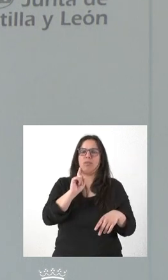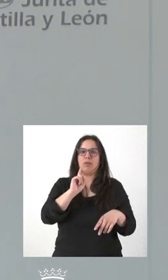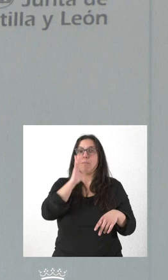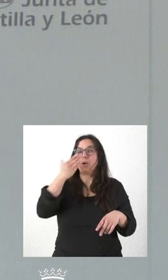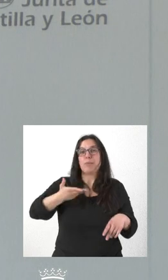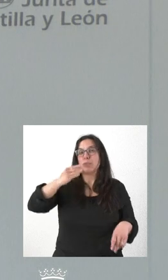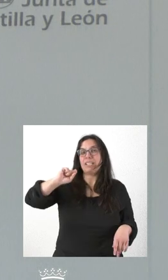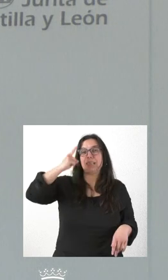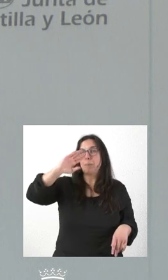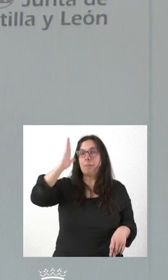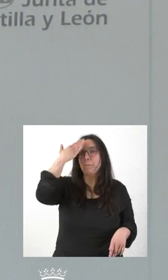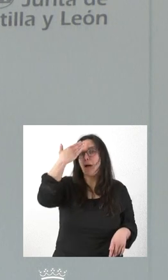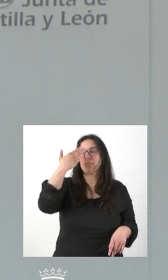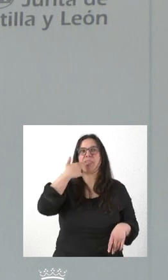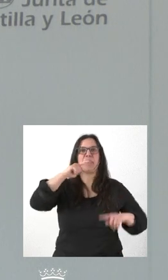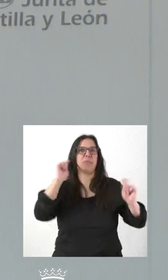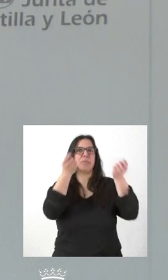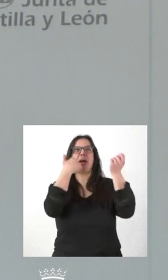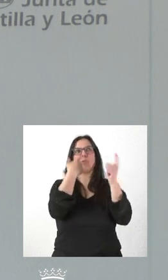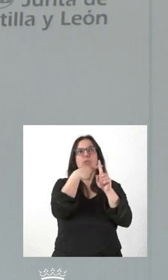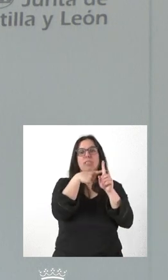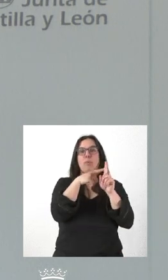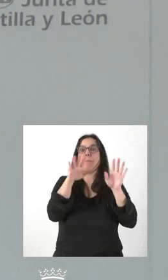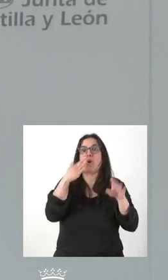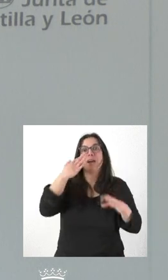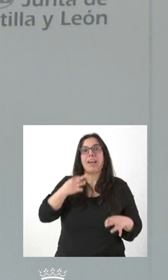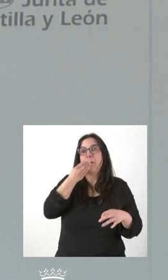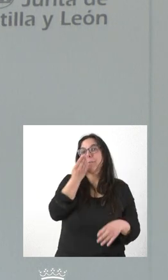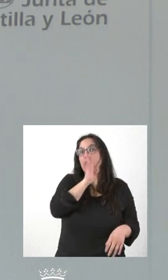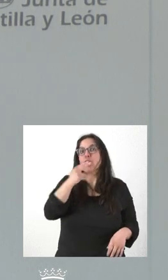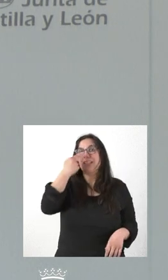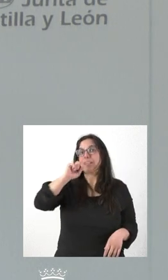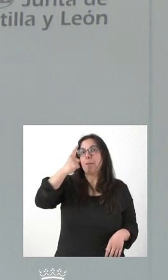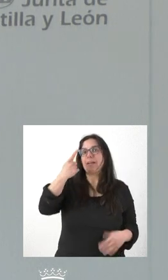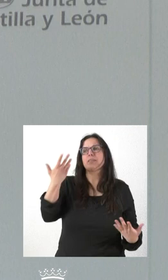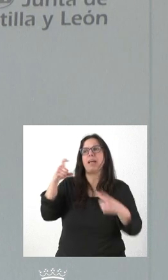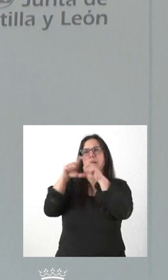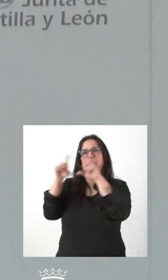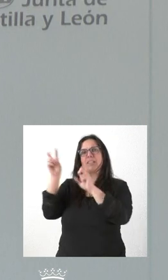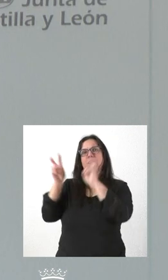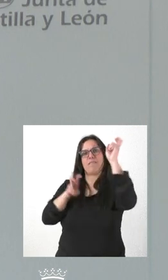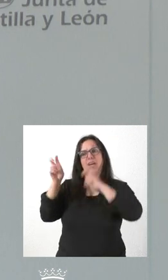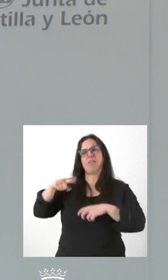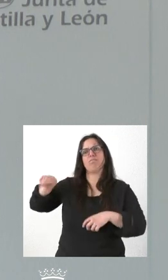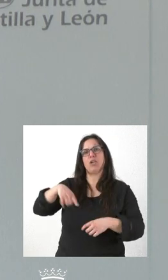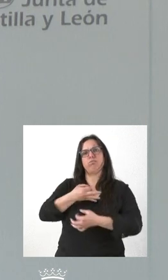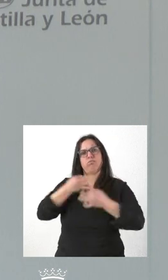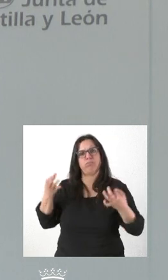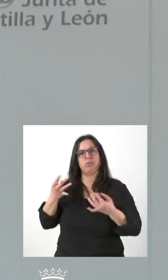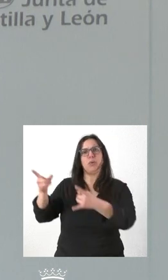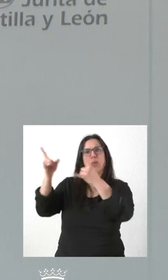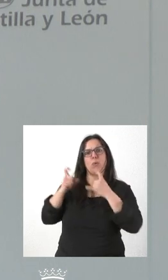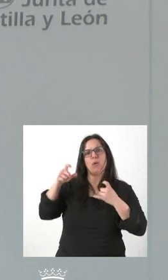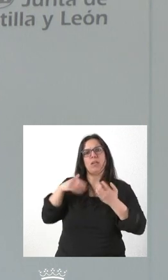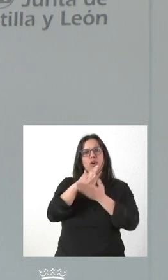tener en un momento dado de anunciar un elemento positivo está el interés de la eficacia, de que sean las empresas que vengan, que sean atraídas por nuestra